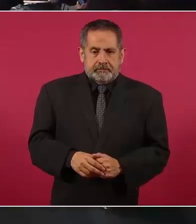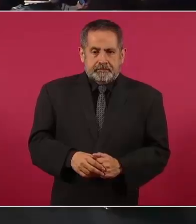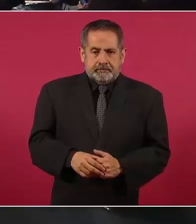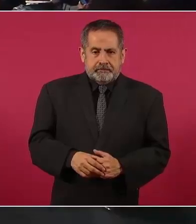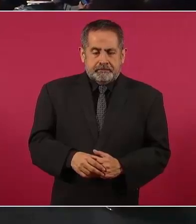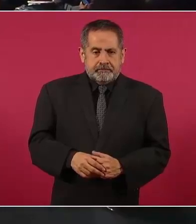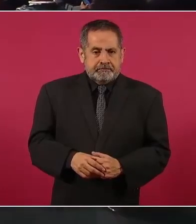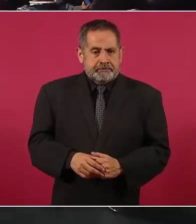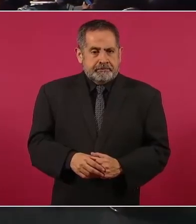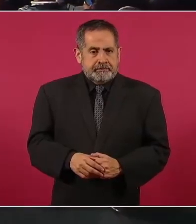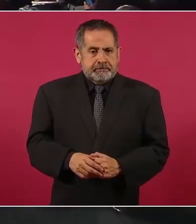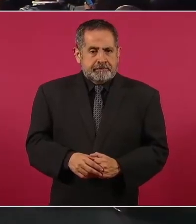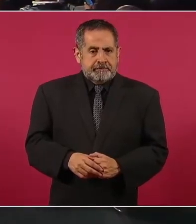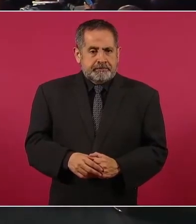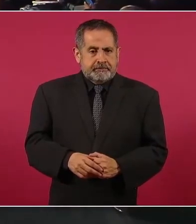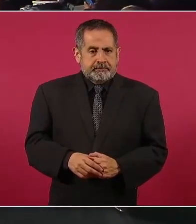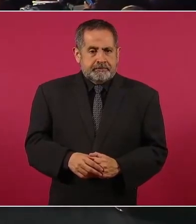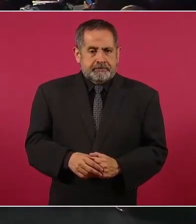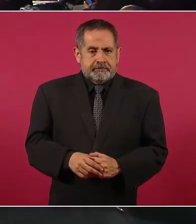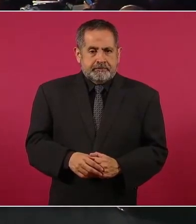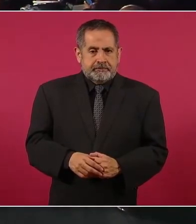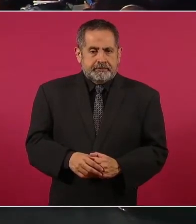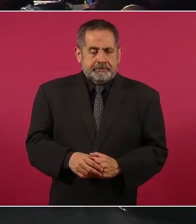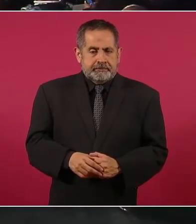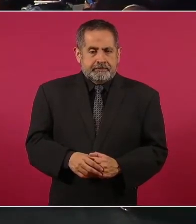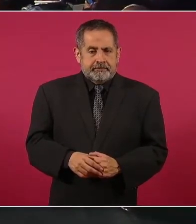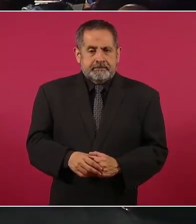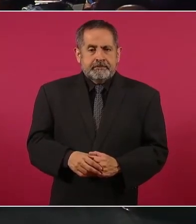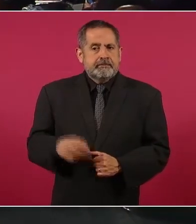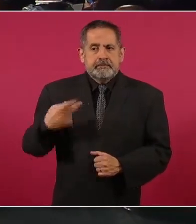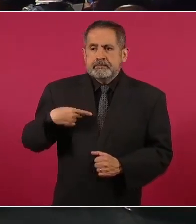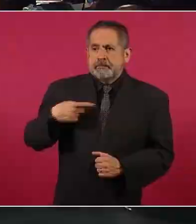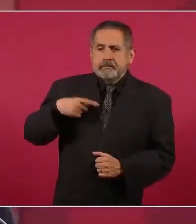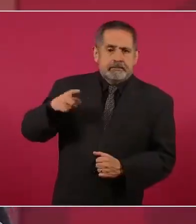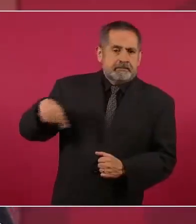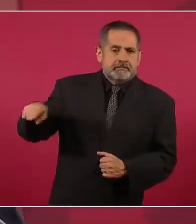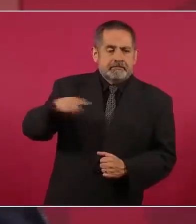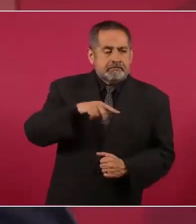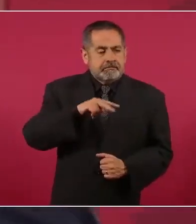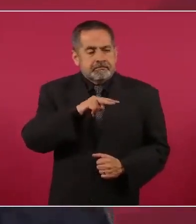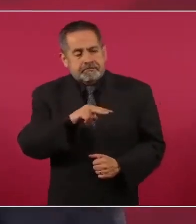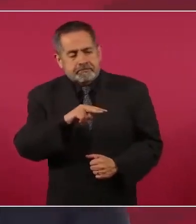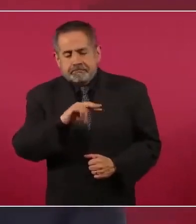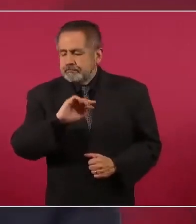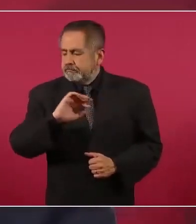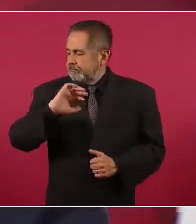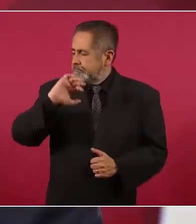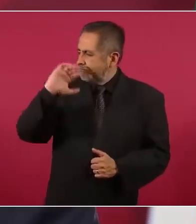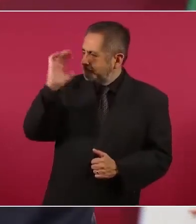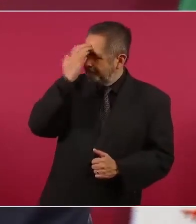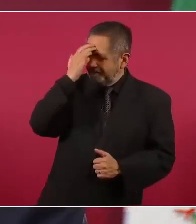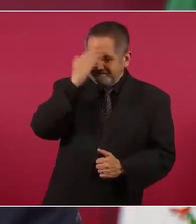muy bien identificados.